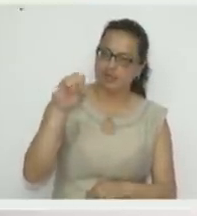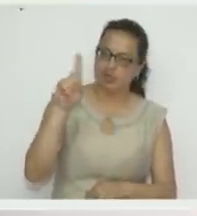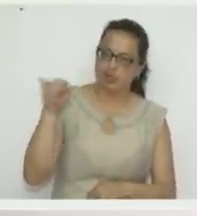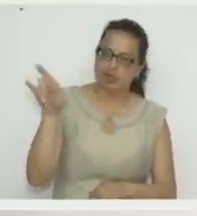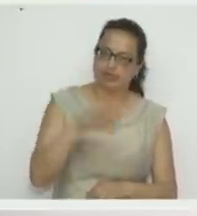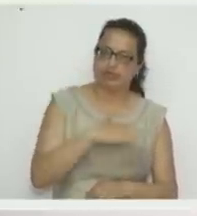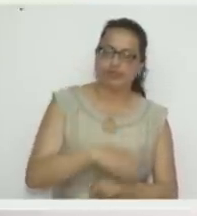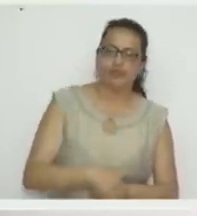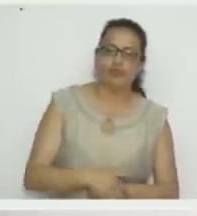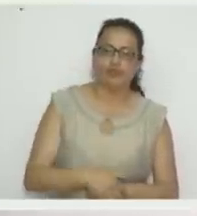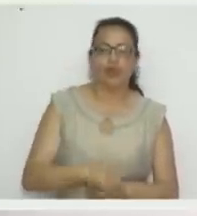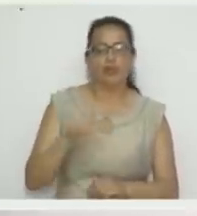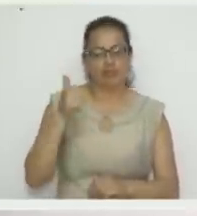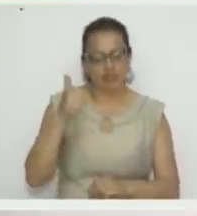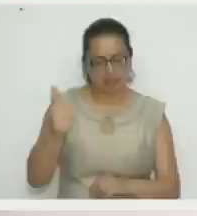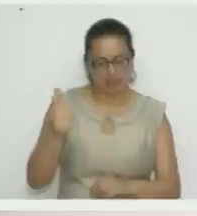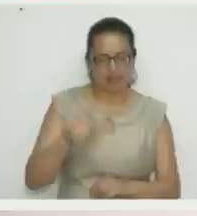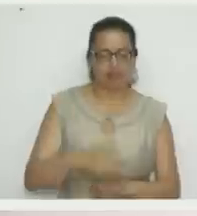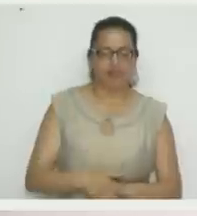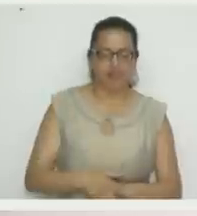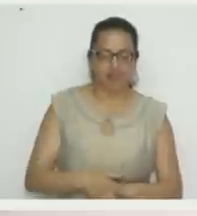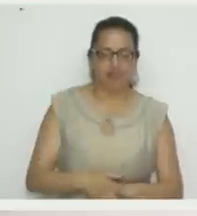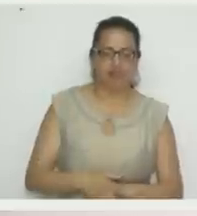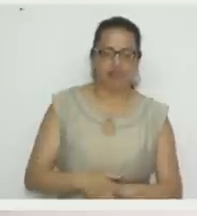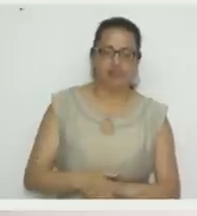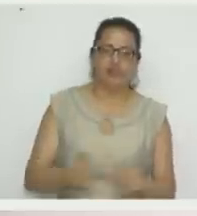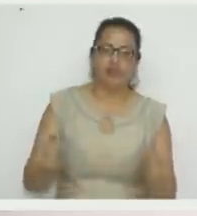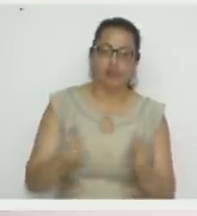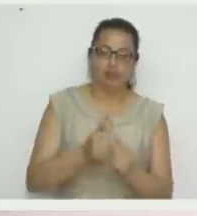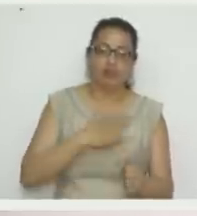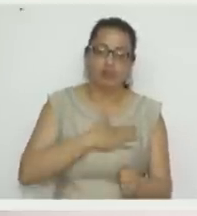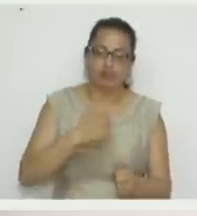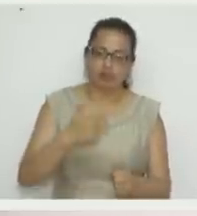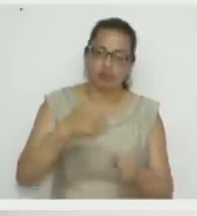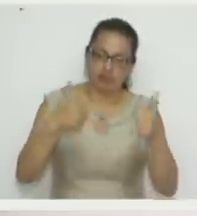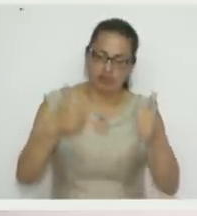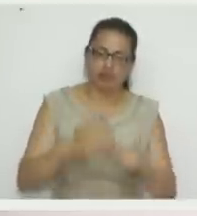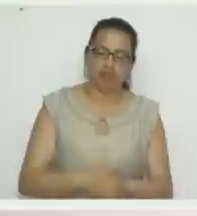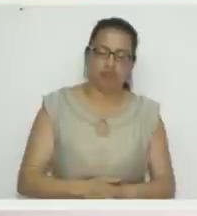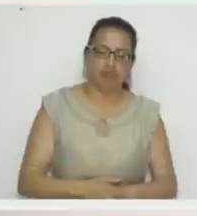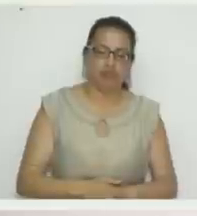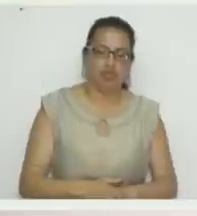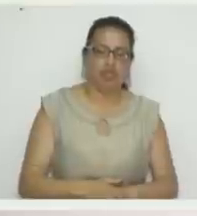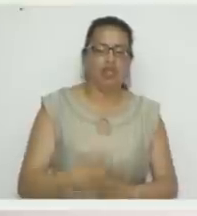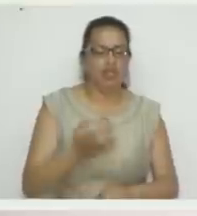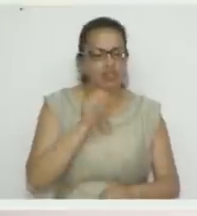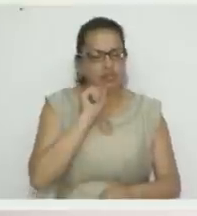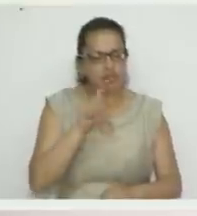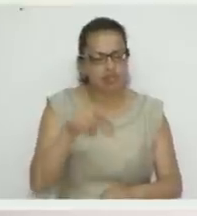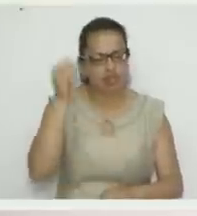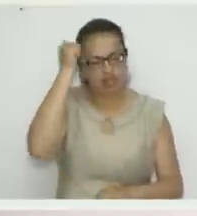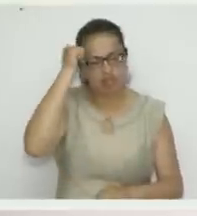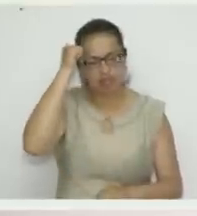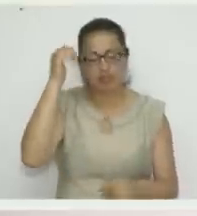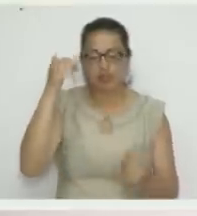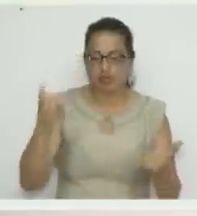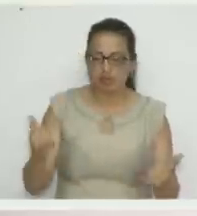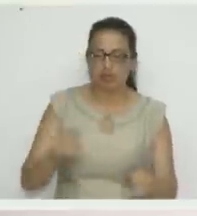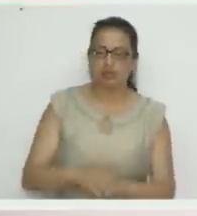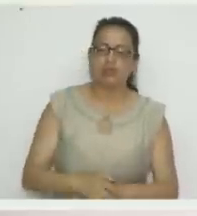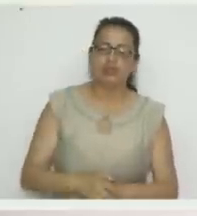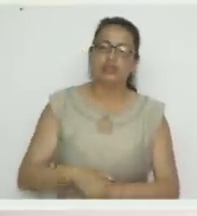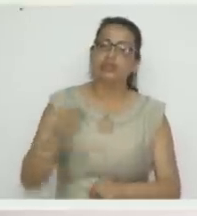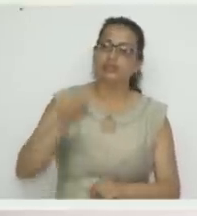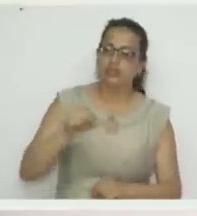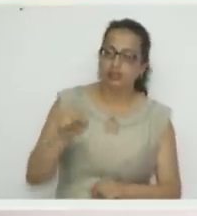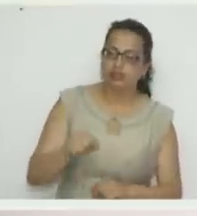Bien, señora Luz Mila. Me alegra muchísimo. Mariluz, ¿tiene alguna pregunta para nuestra invitada? ¿Le quiere decir algo? Sí, quiero decir,